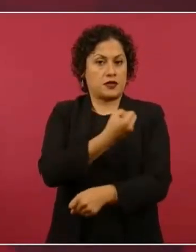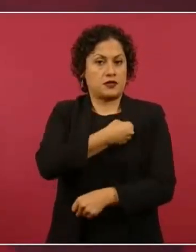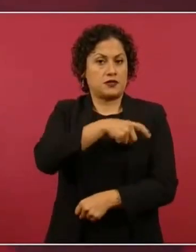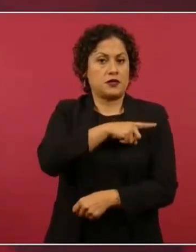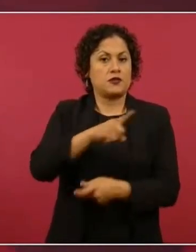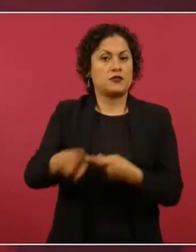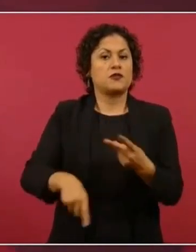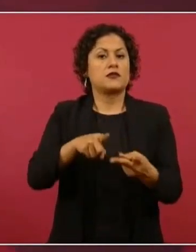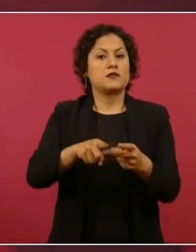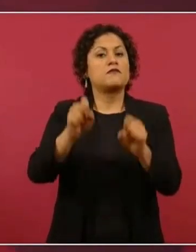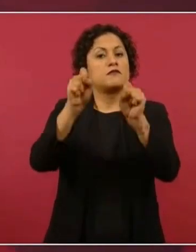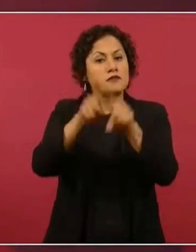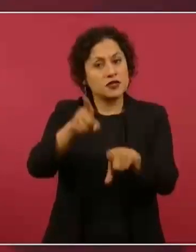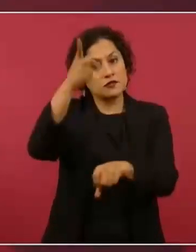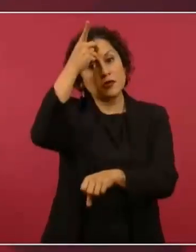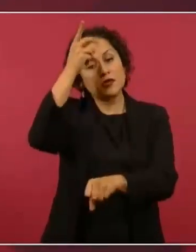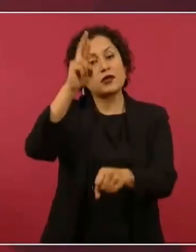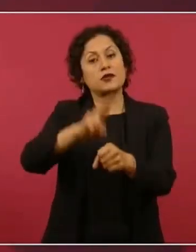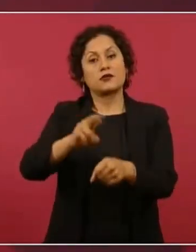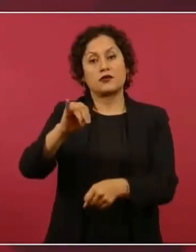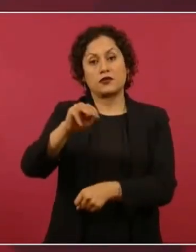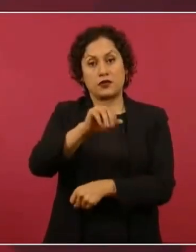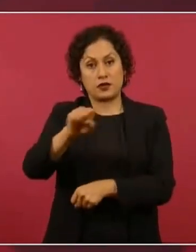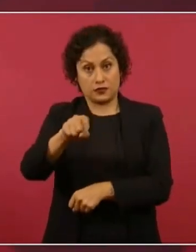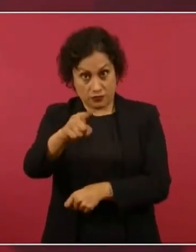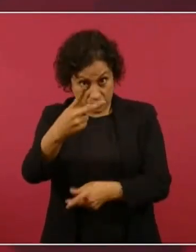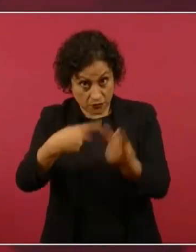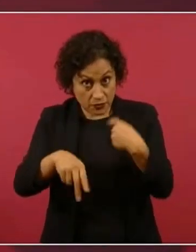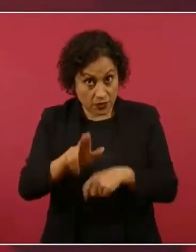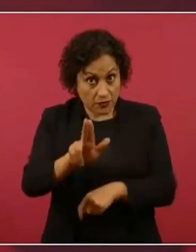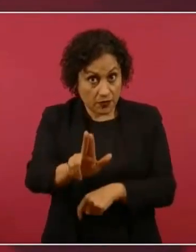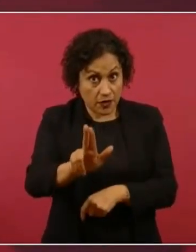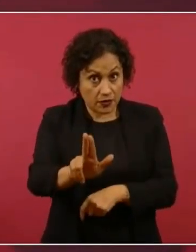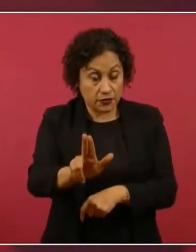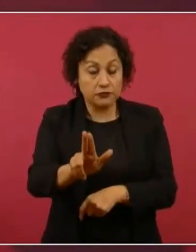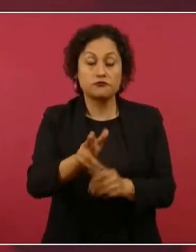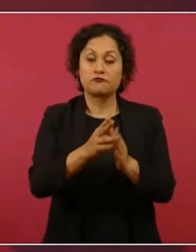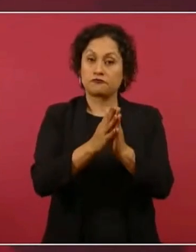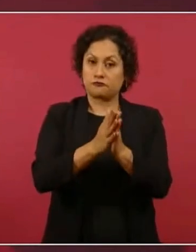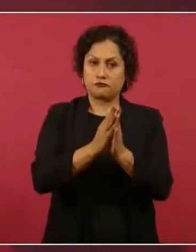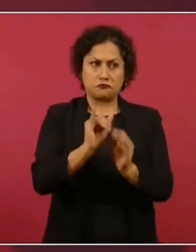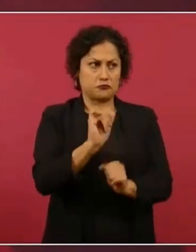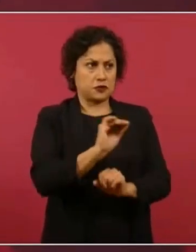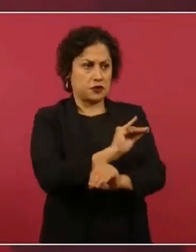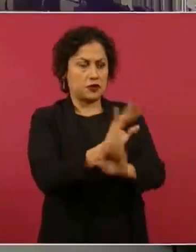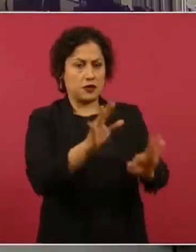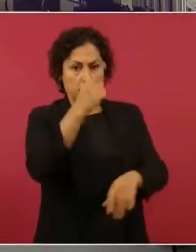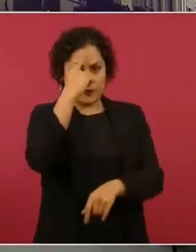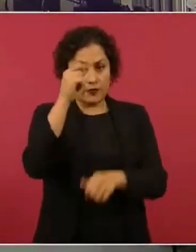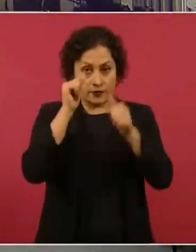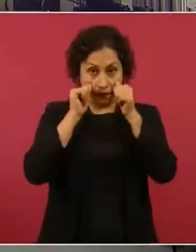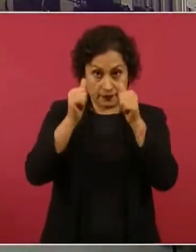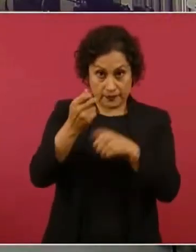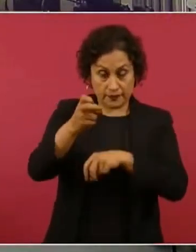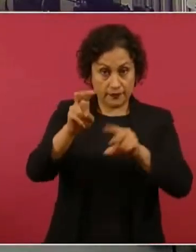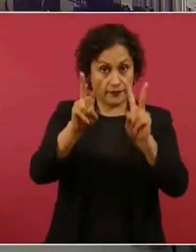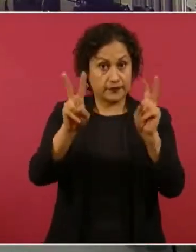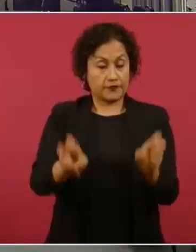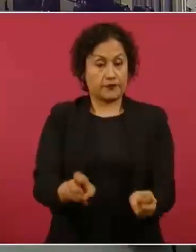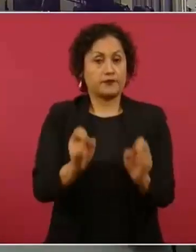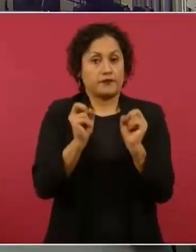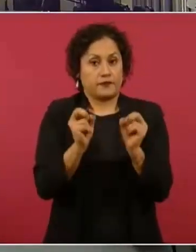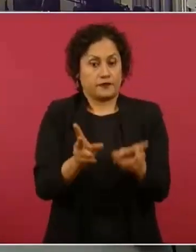del Seguro Social. Vienes el martes próximo para atender esto en particular. Porque